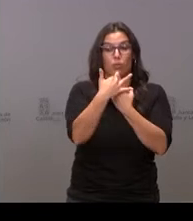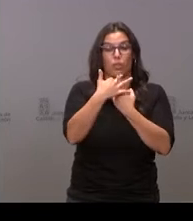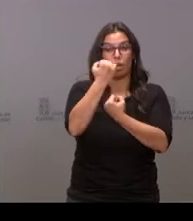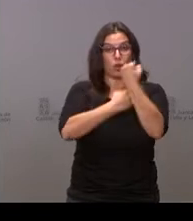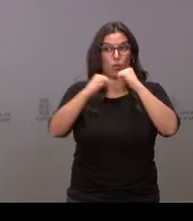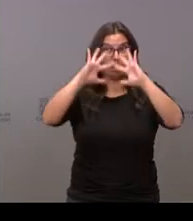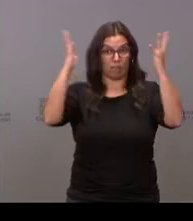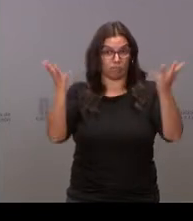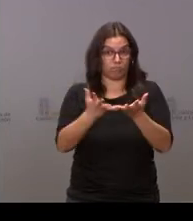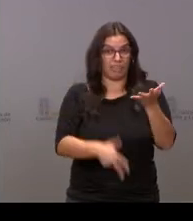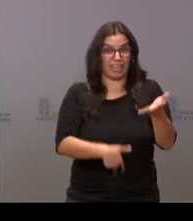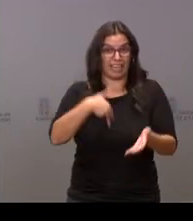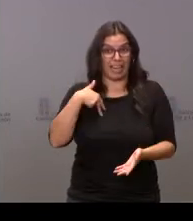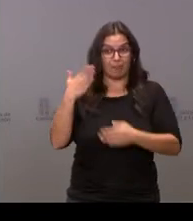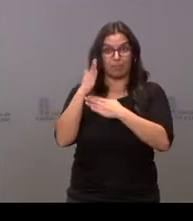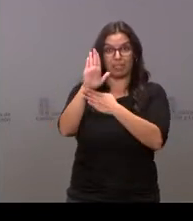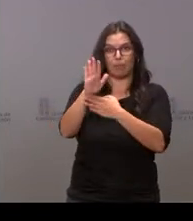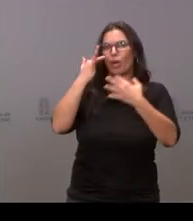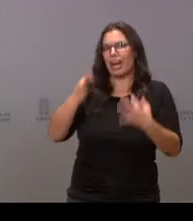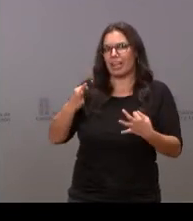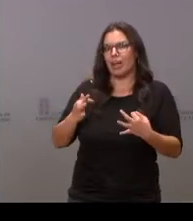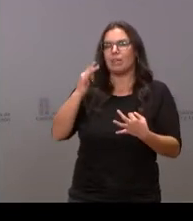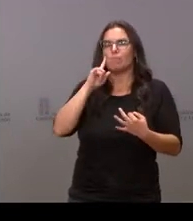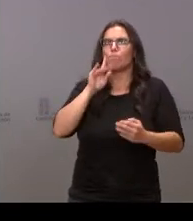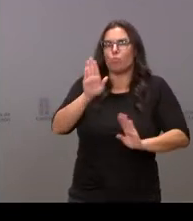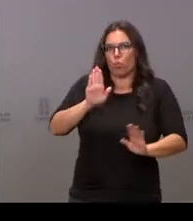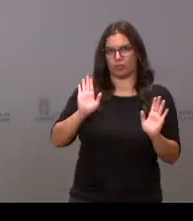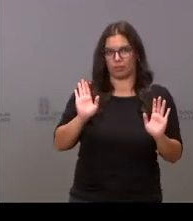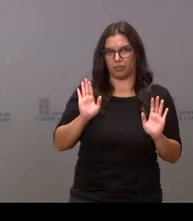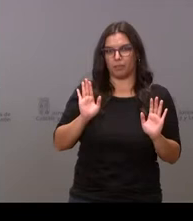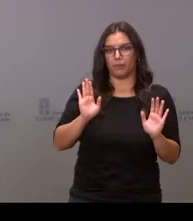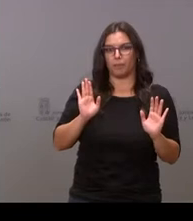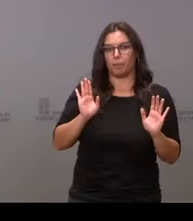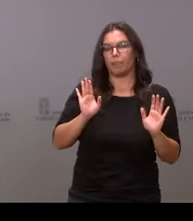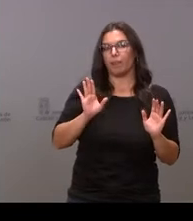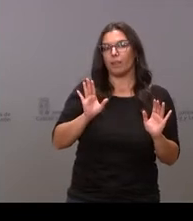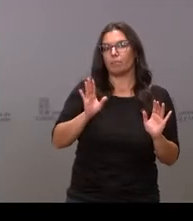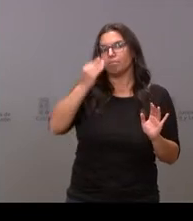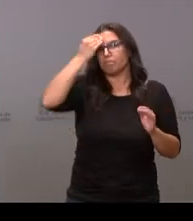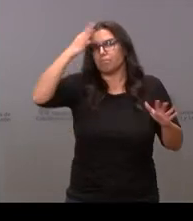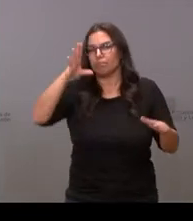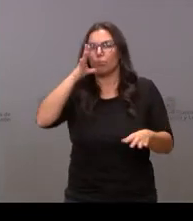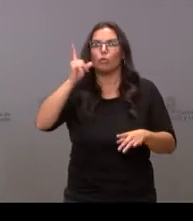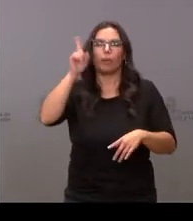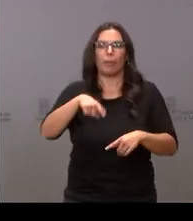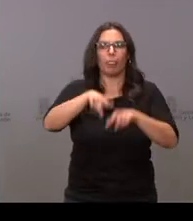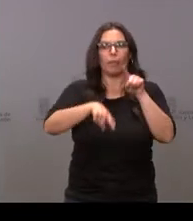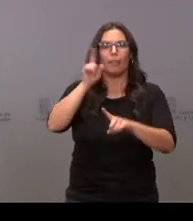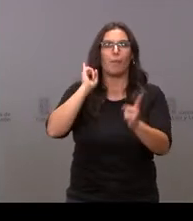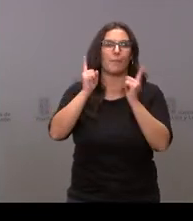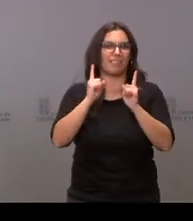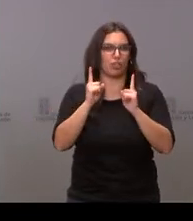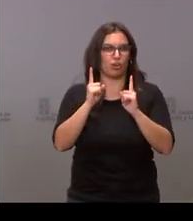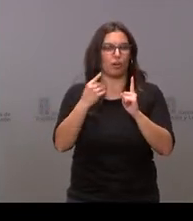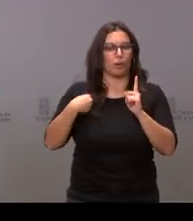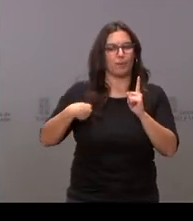que presentamos es un escenario realista y prudente y basado en también lo que son las previsiones de los principales